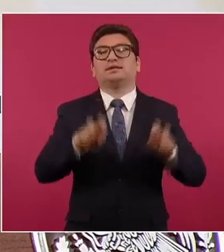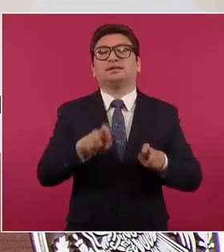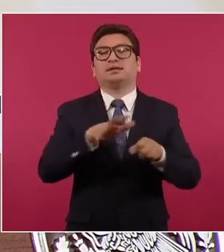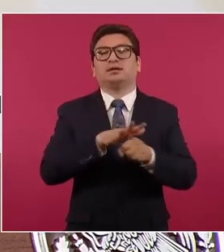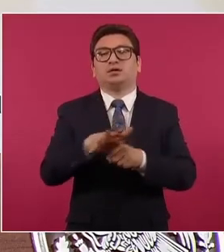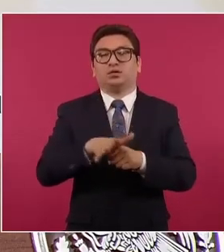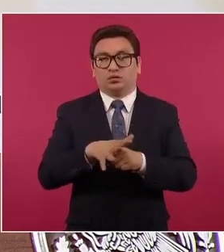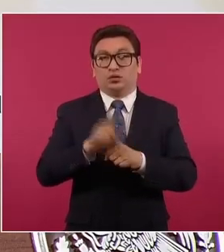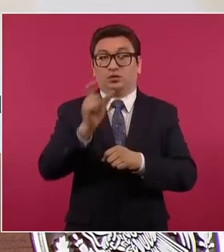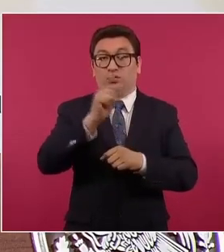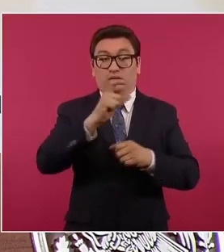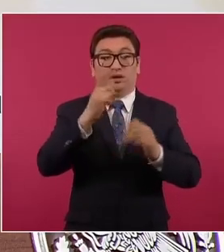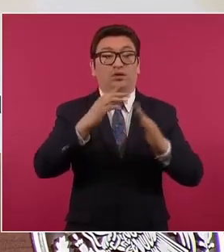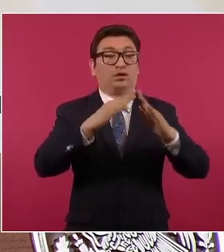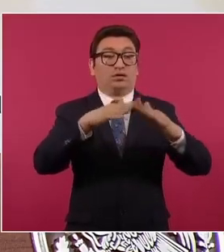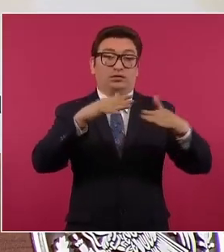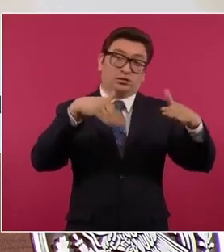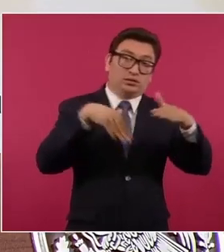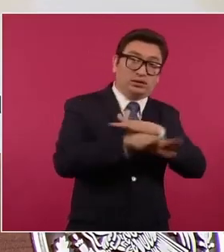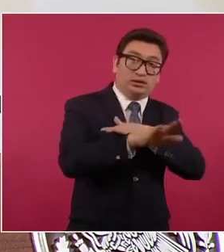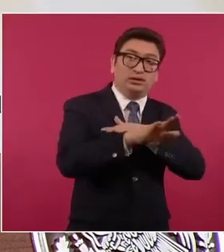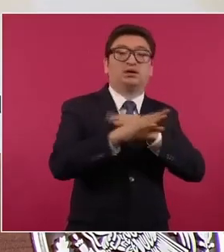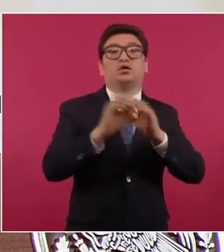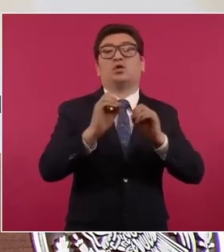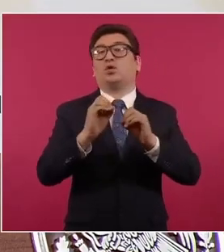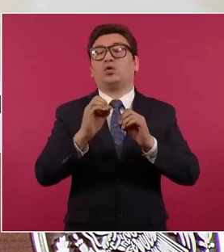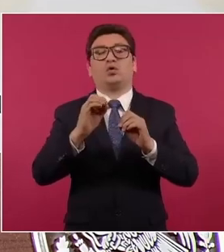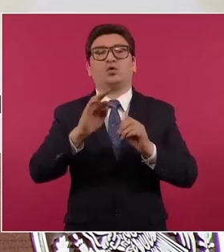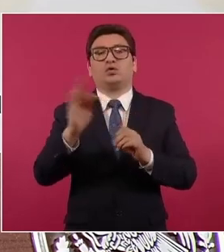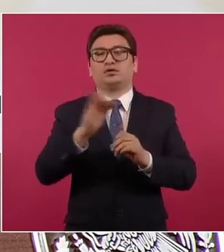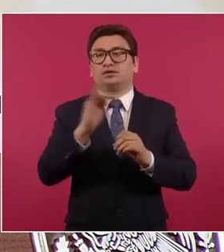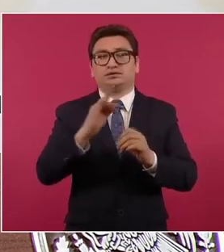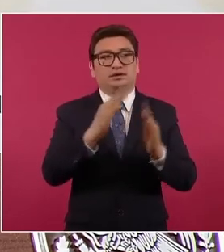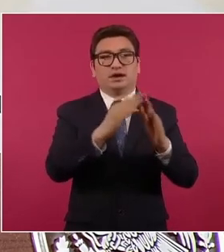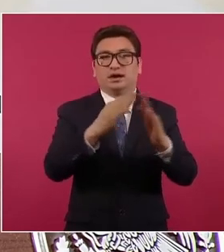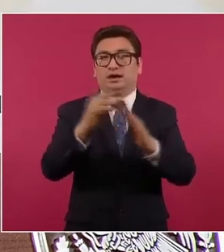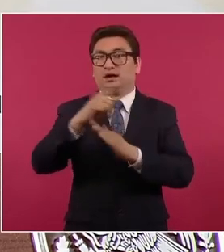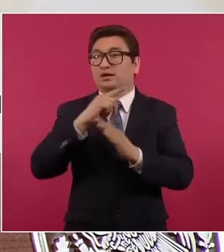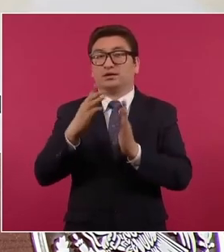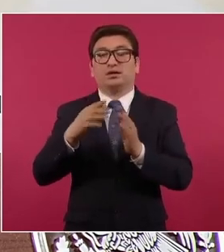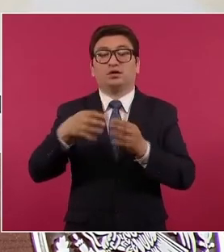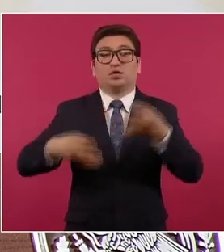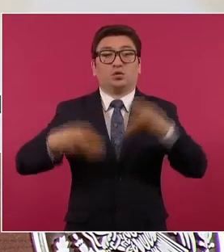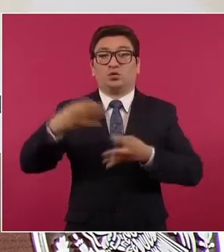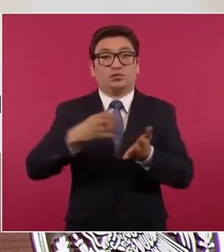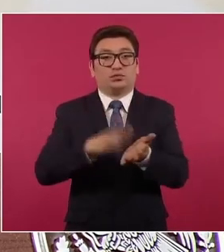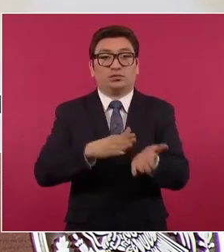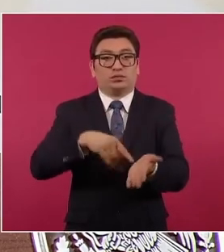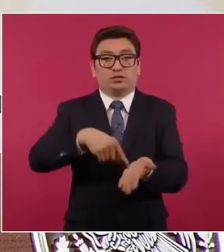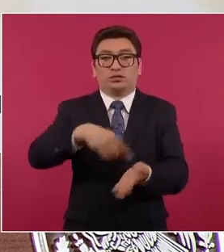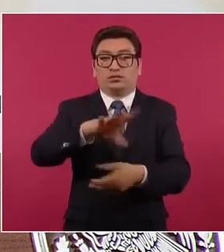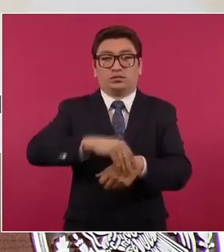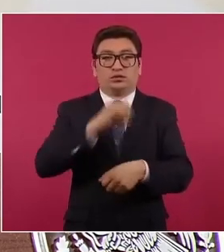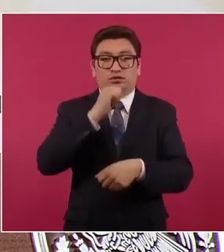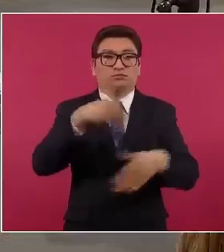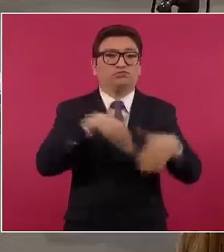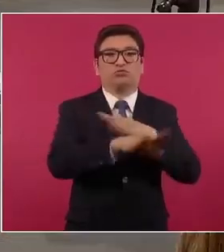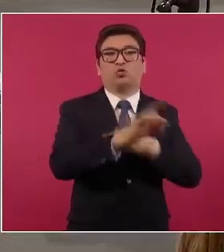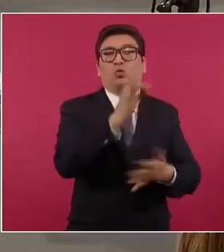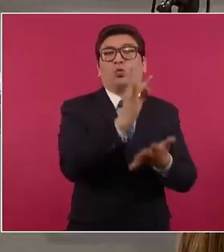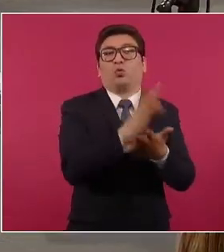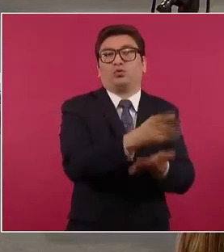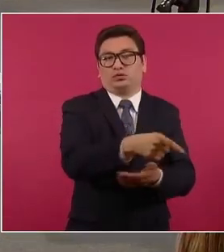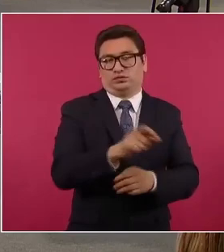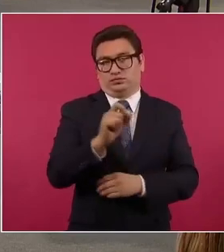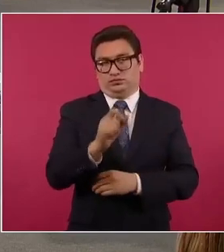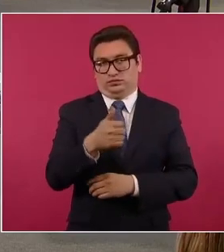los cateos o las incursiones en los domicilios sin orden de un juez. Al final de cuentas, el